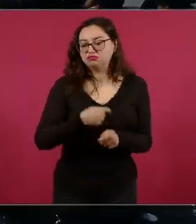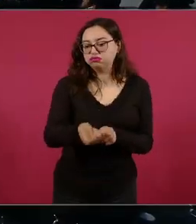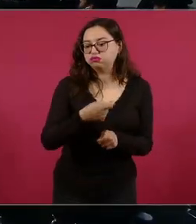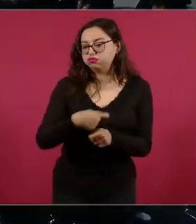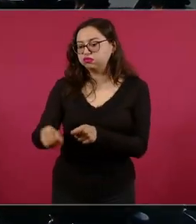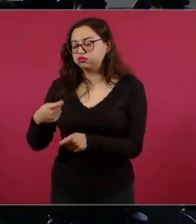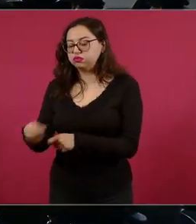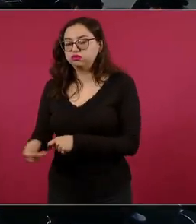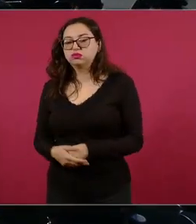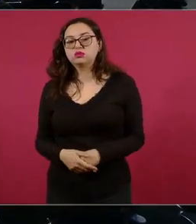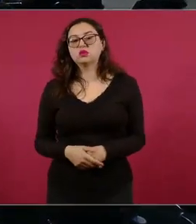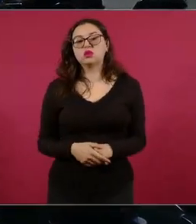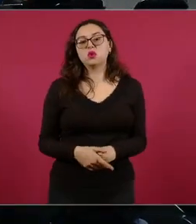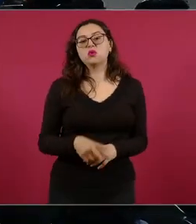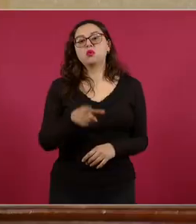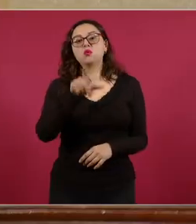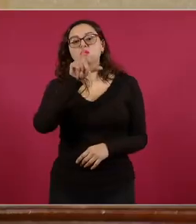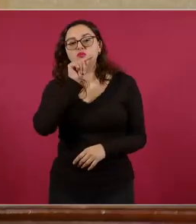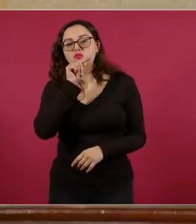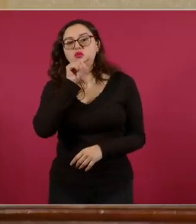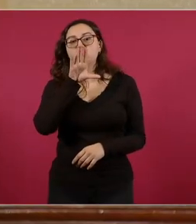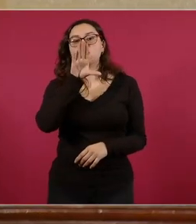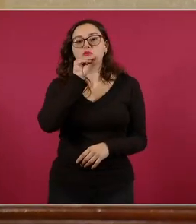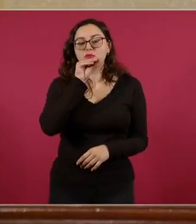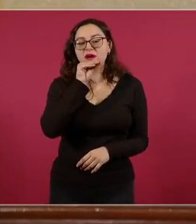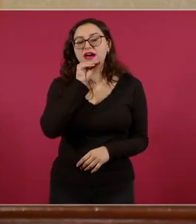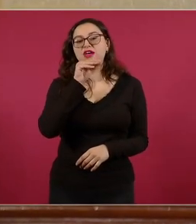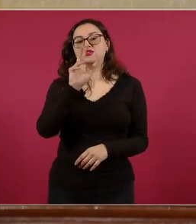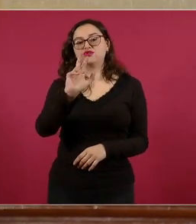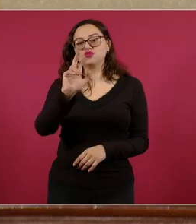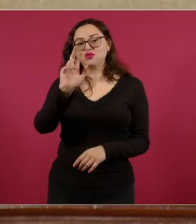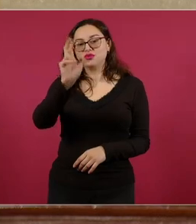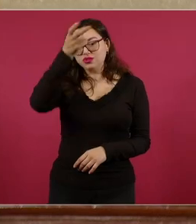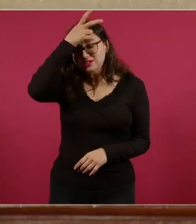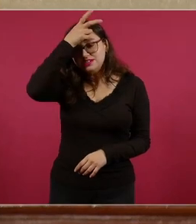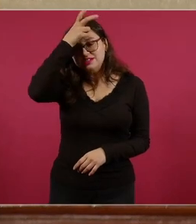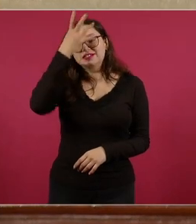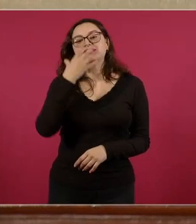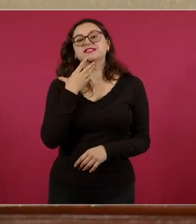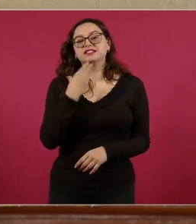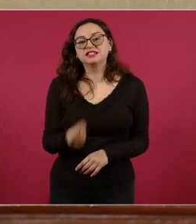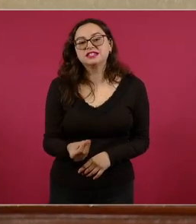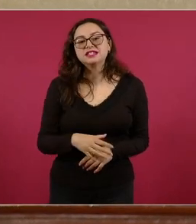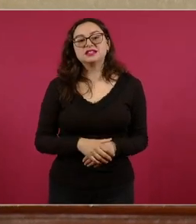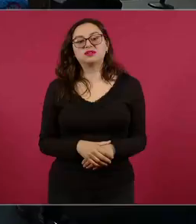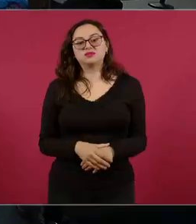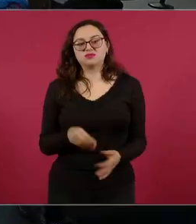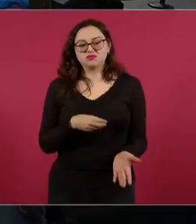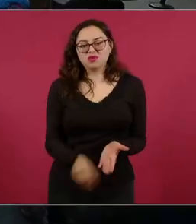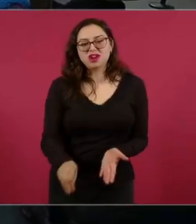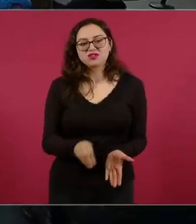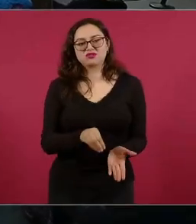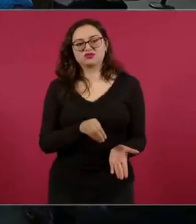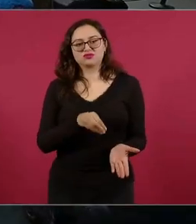pollos, patos, chivos, borregos, puercos, cochinos, marrano, cerdo,